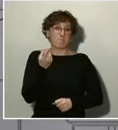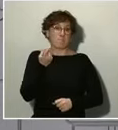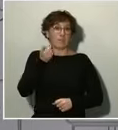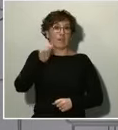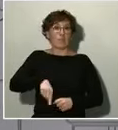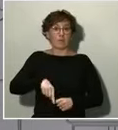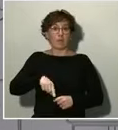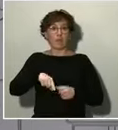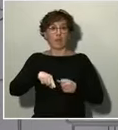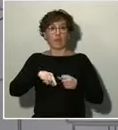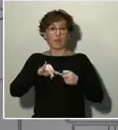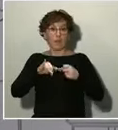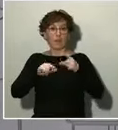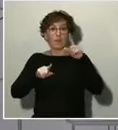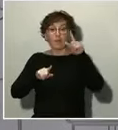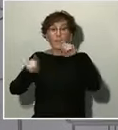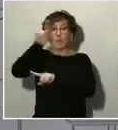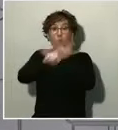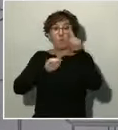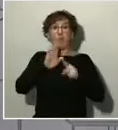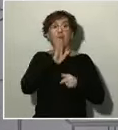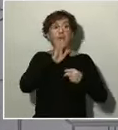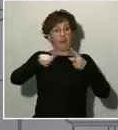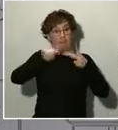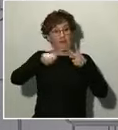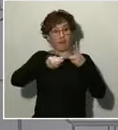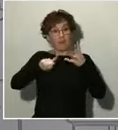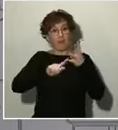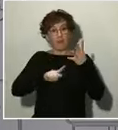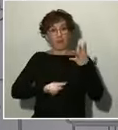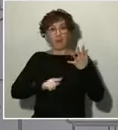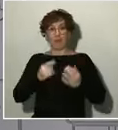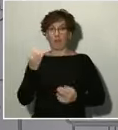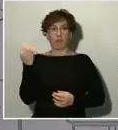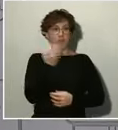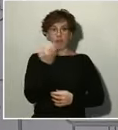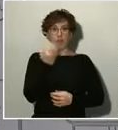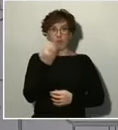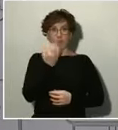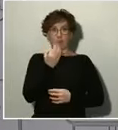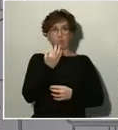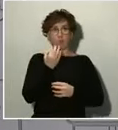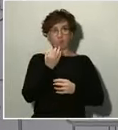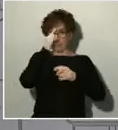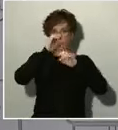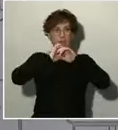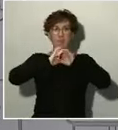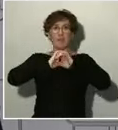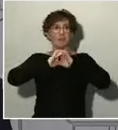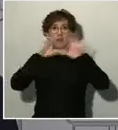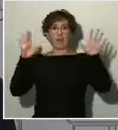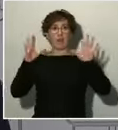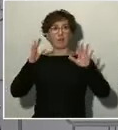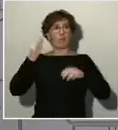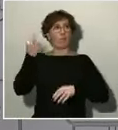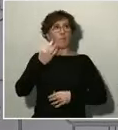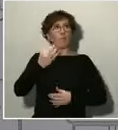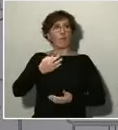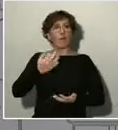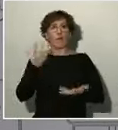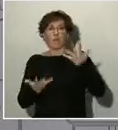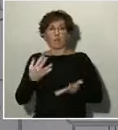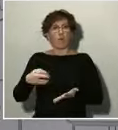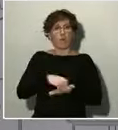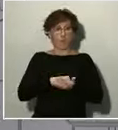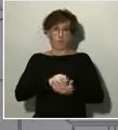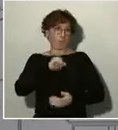con la determinación que necesita nuestro país. Y los efectos de la emergencia se dejan